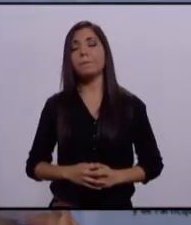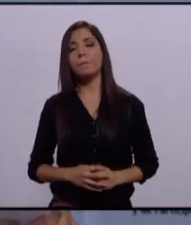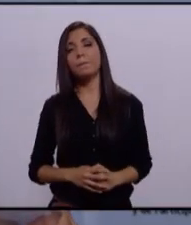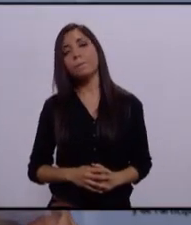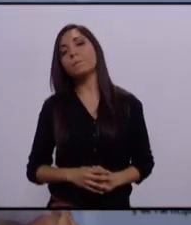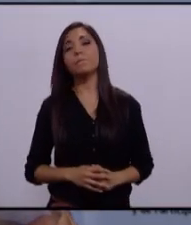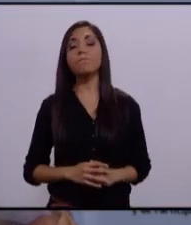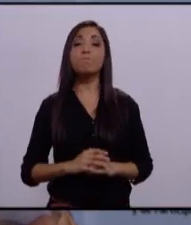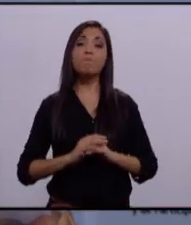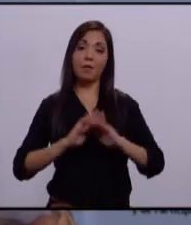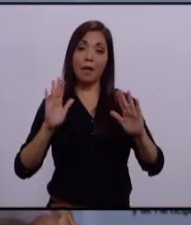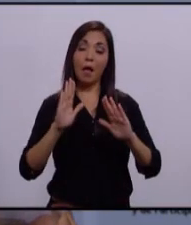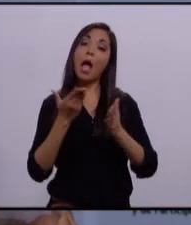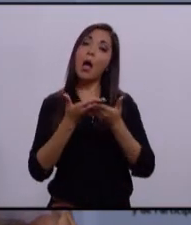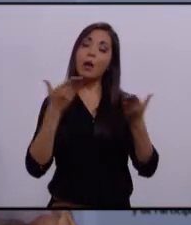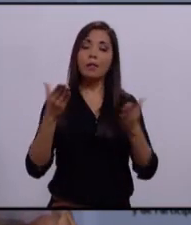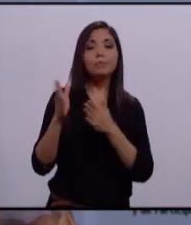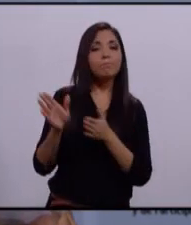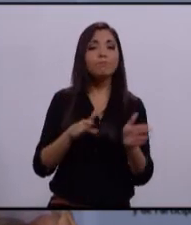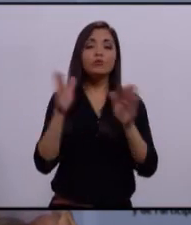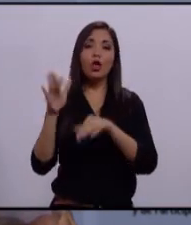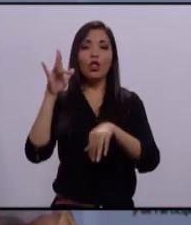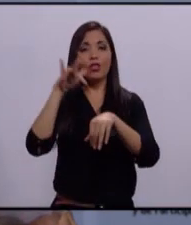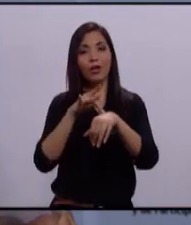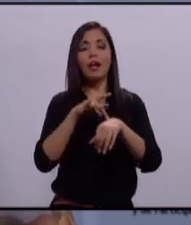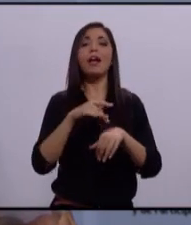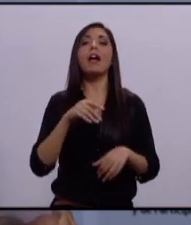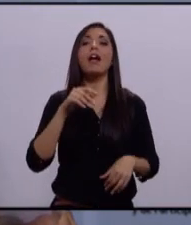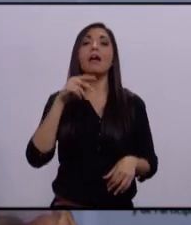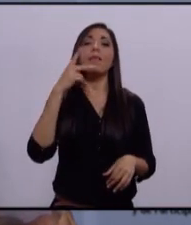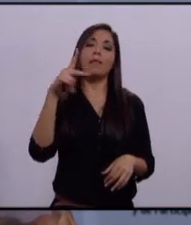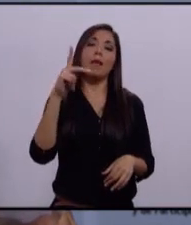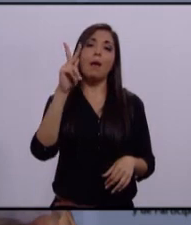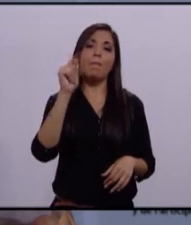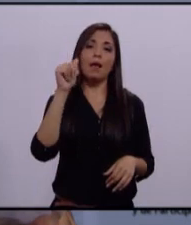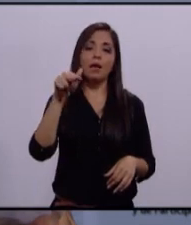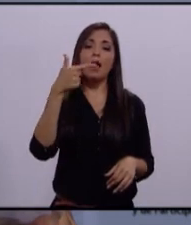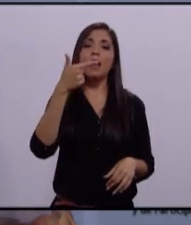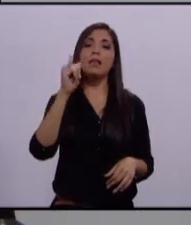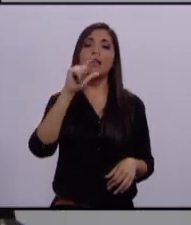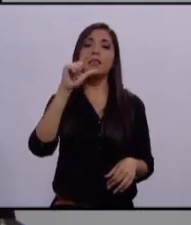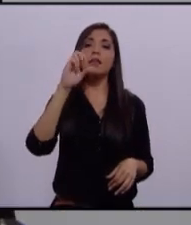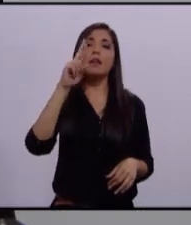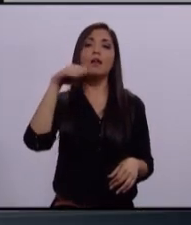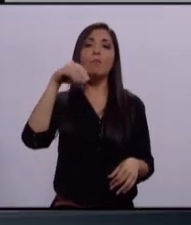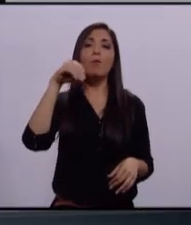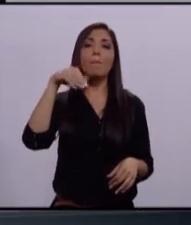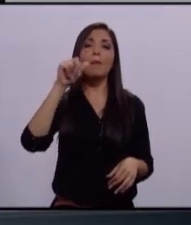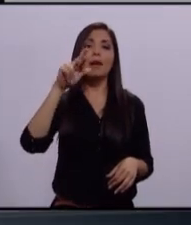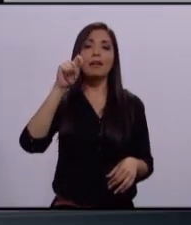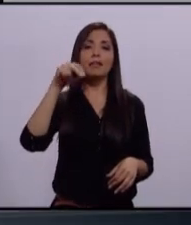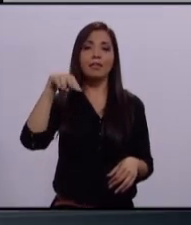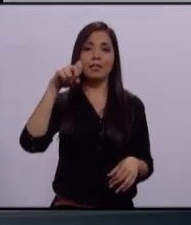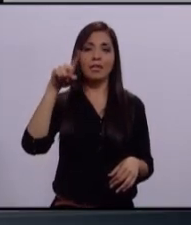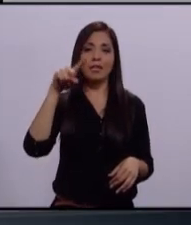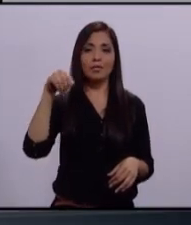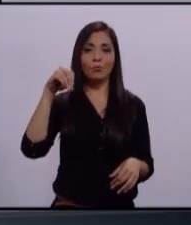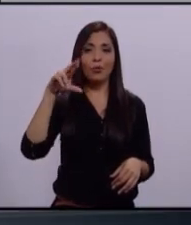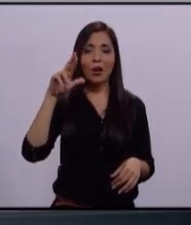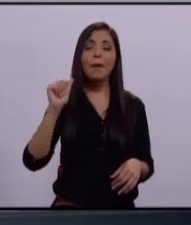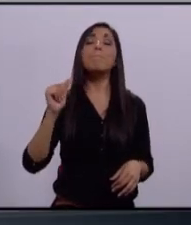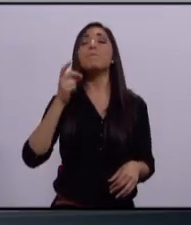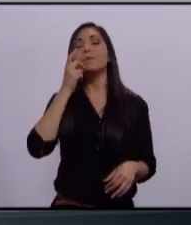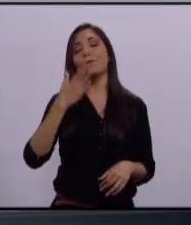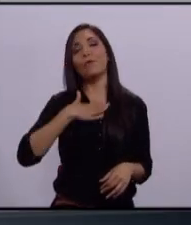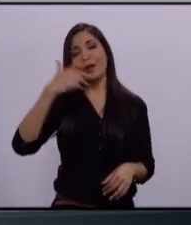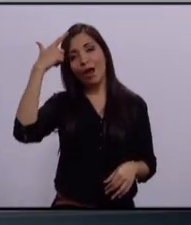Es el turno ahora del candidato del Partido Acción Nacional, Guillermo Martínez Mora. Buenas noches, Belén. Buenas noches,